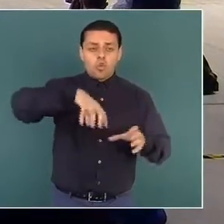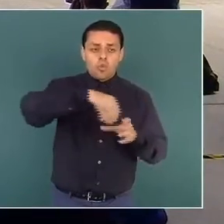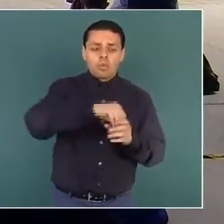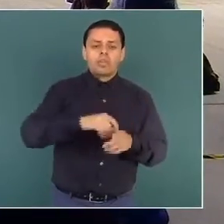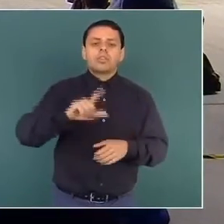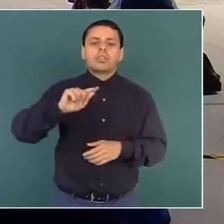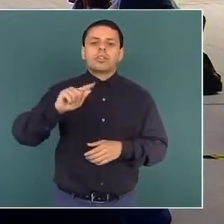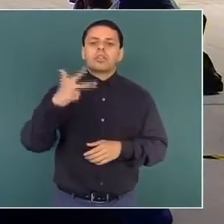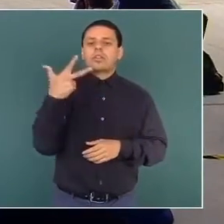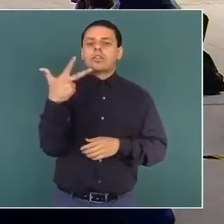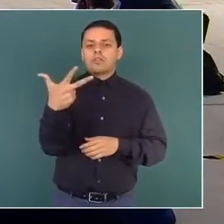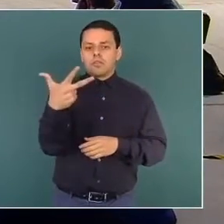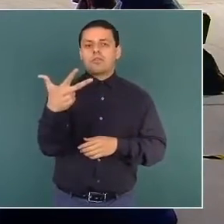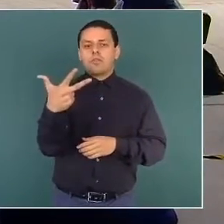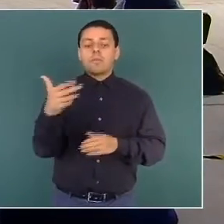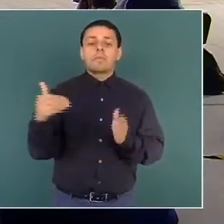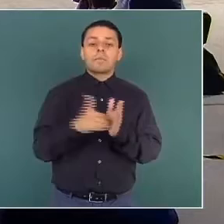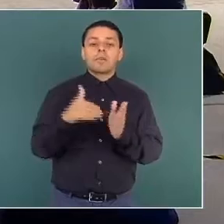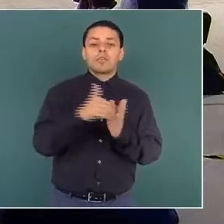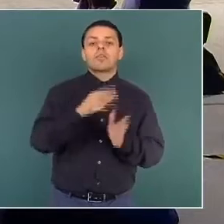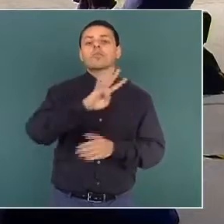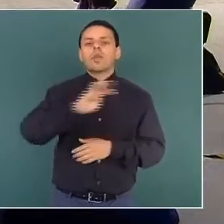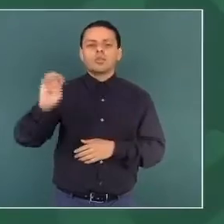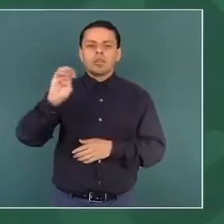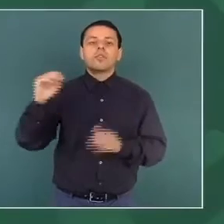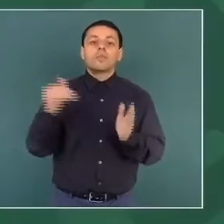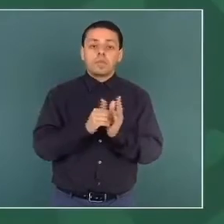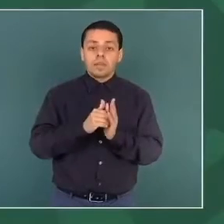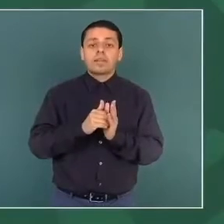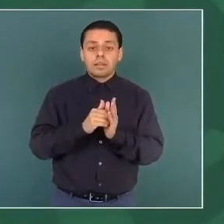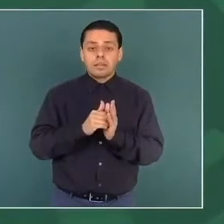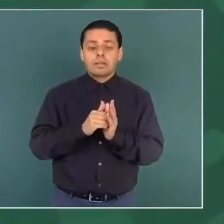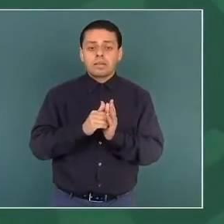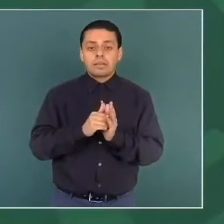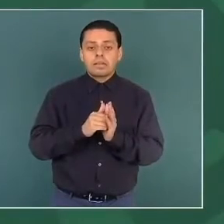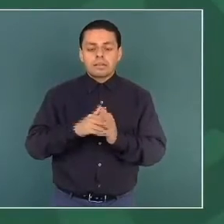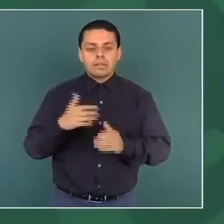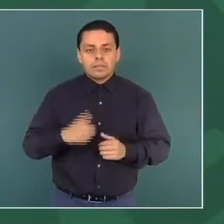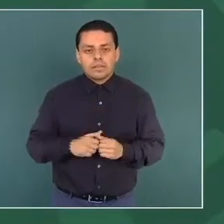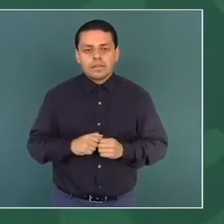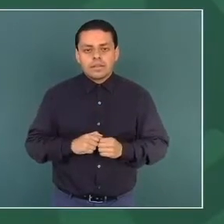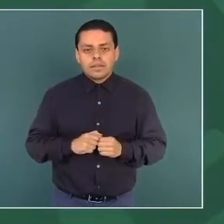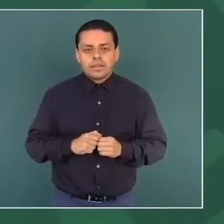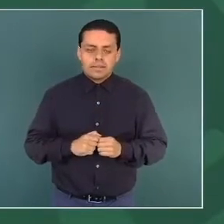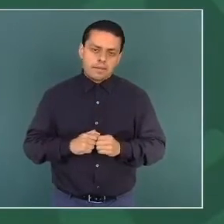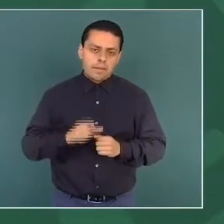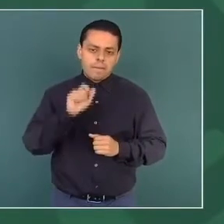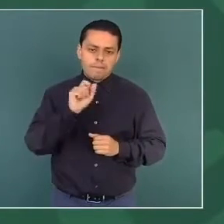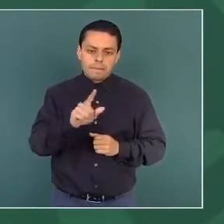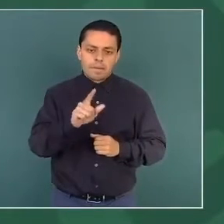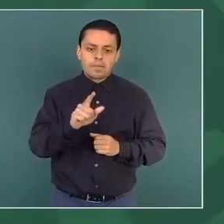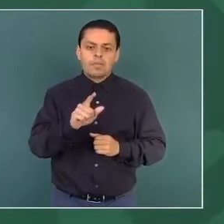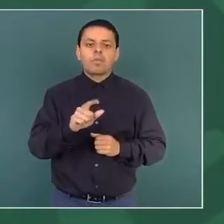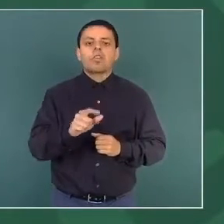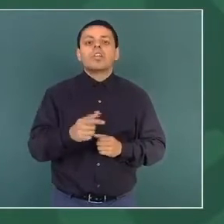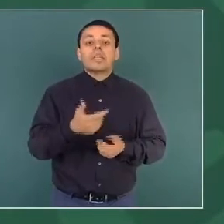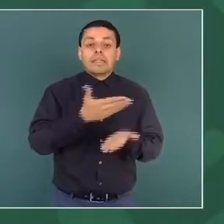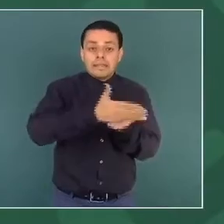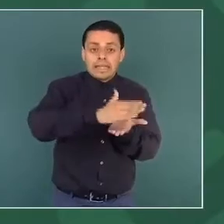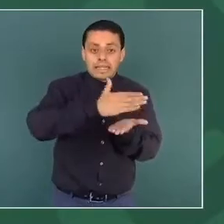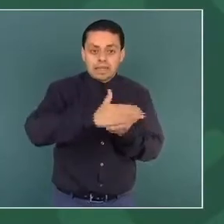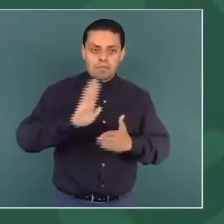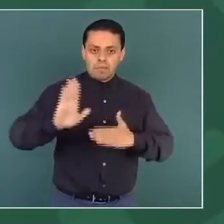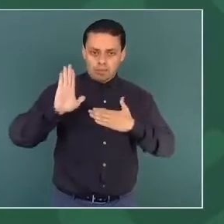78 millones 400 mil pesos, y créditos a la palabra también de